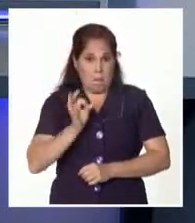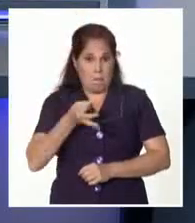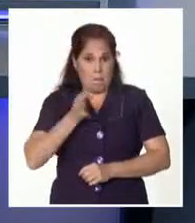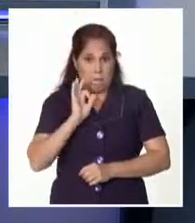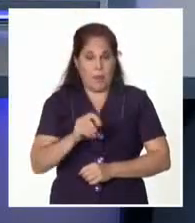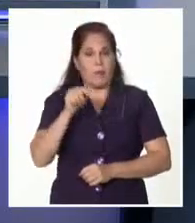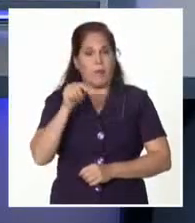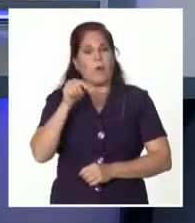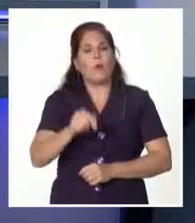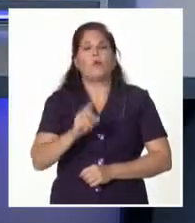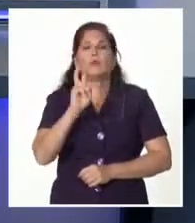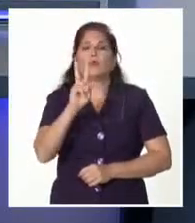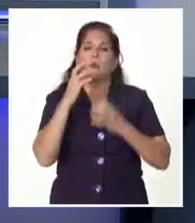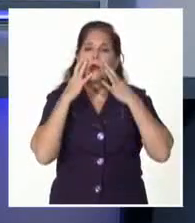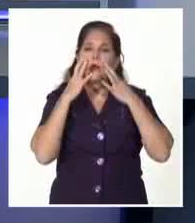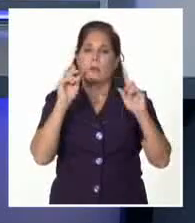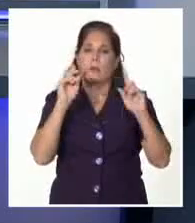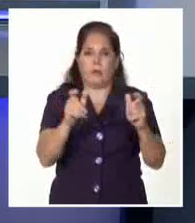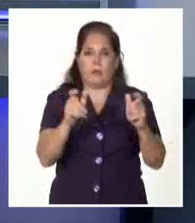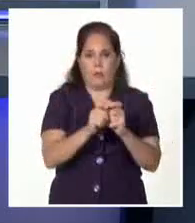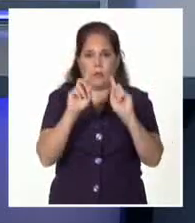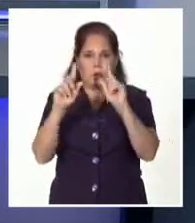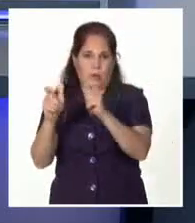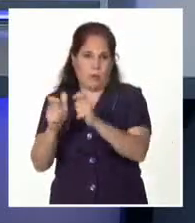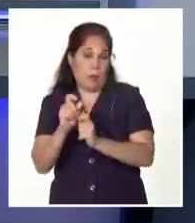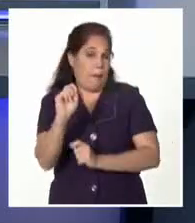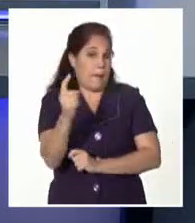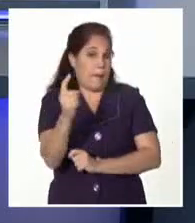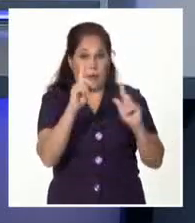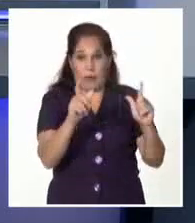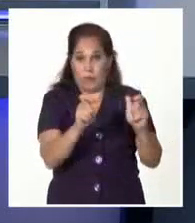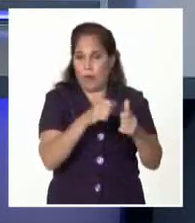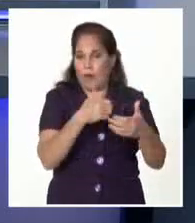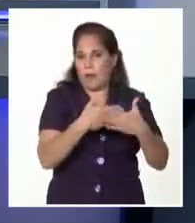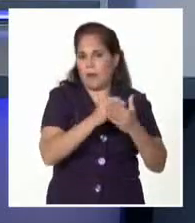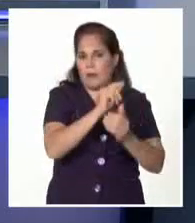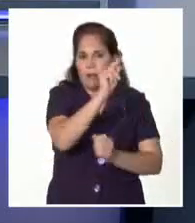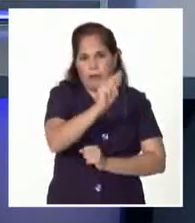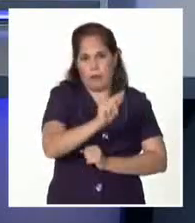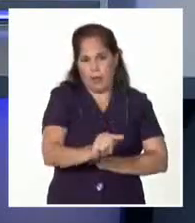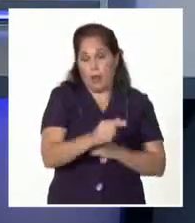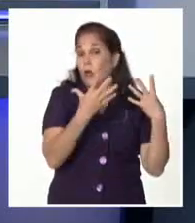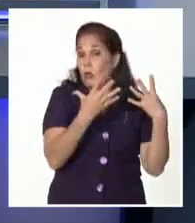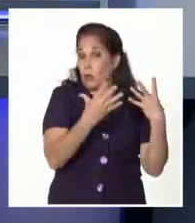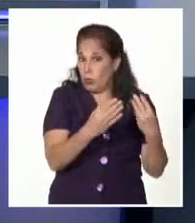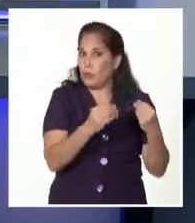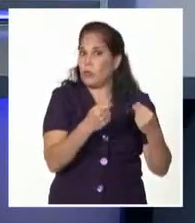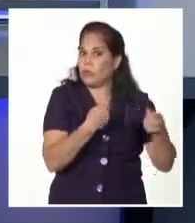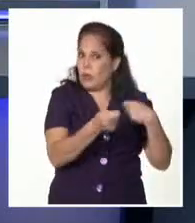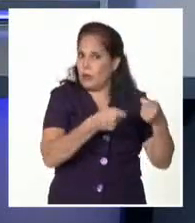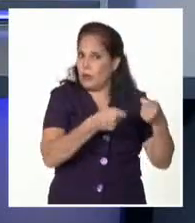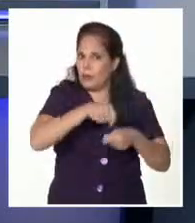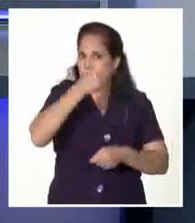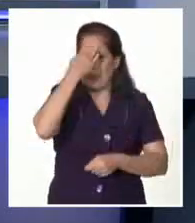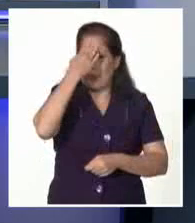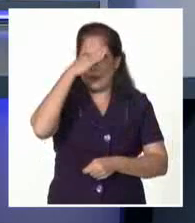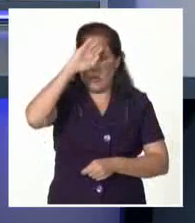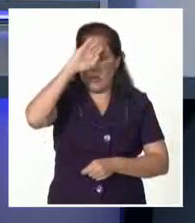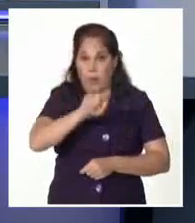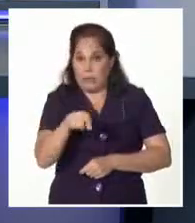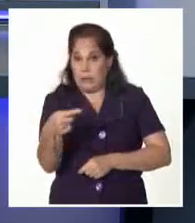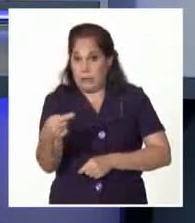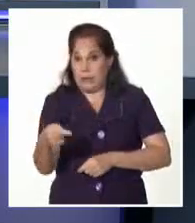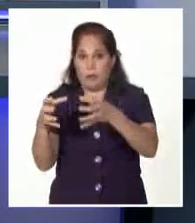sostuvo dos importantes encuentros. El primero, con empresarios italianos, muchos de ellos con negocios en nuestro país, y el segundo,